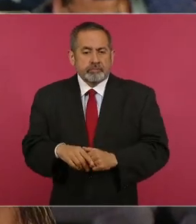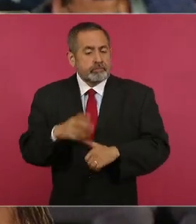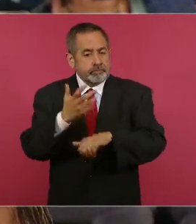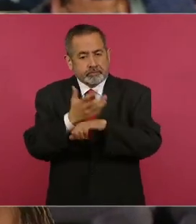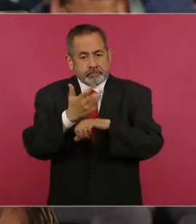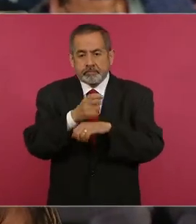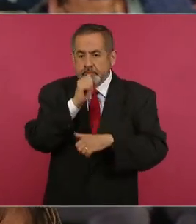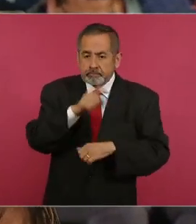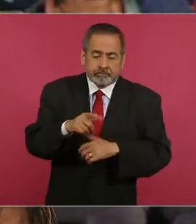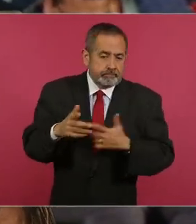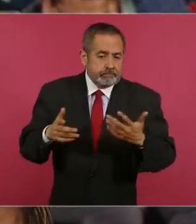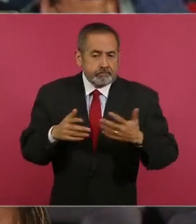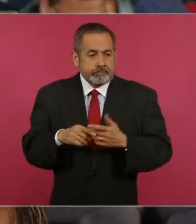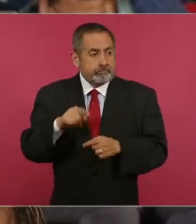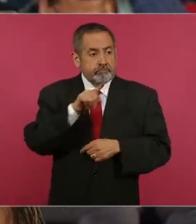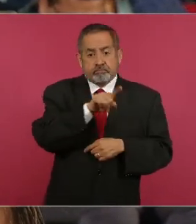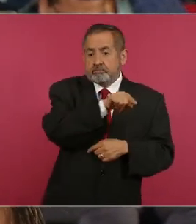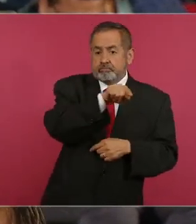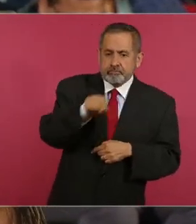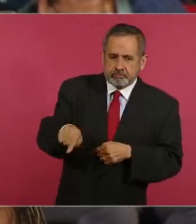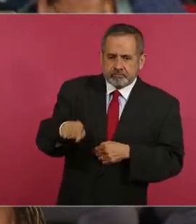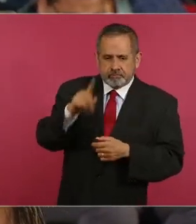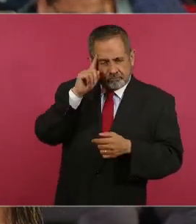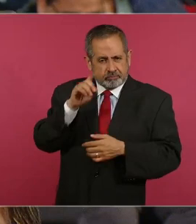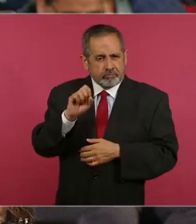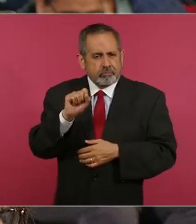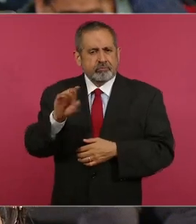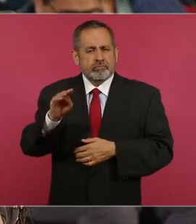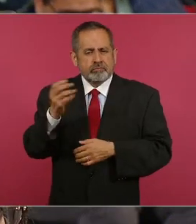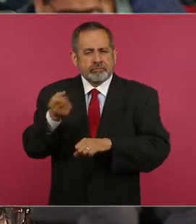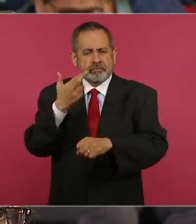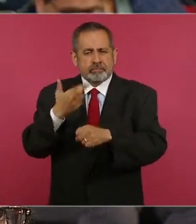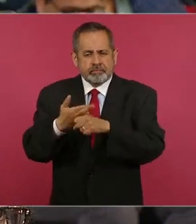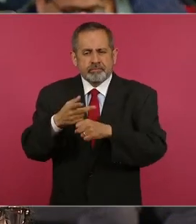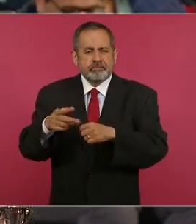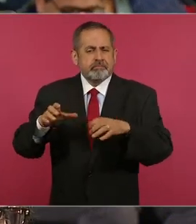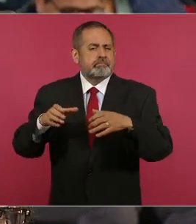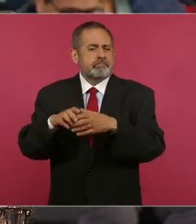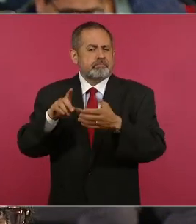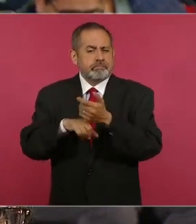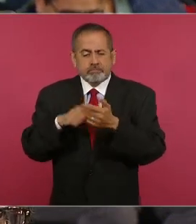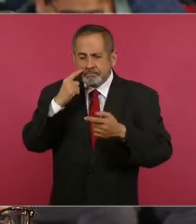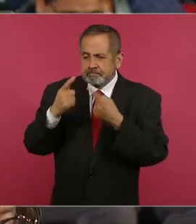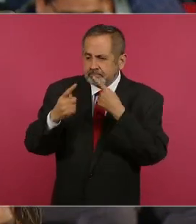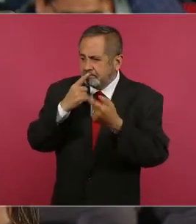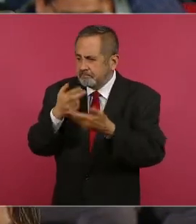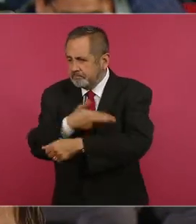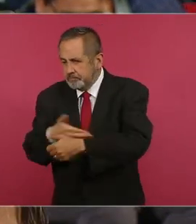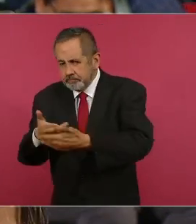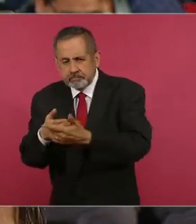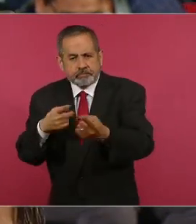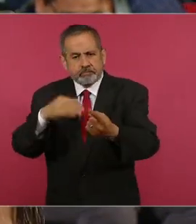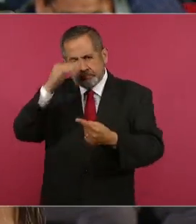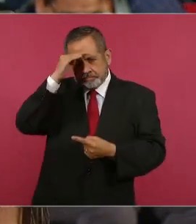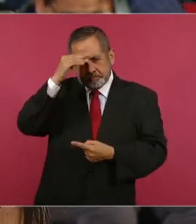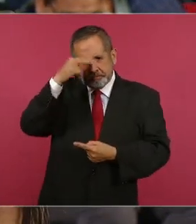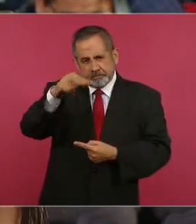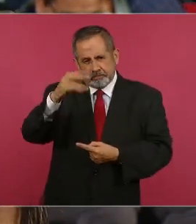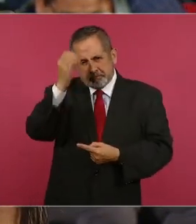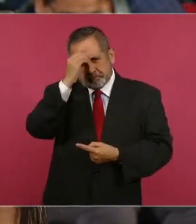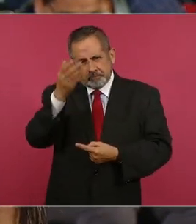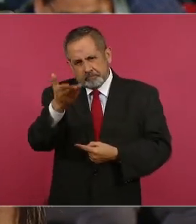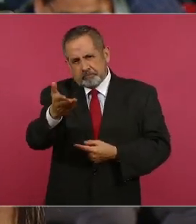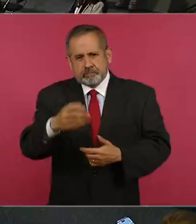Unidos, que envió a su subsecretario de Estado a mediar por la situación. ¿Cuál es la postura de México, señor